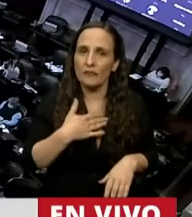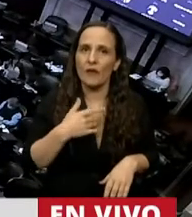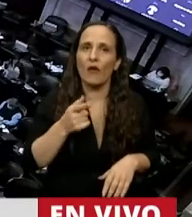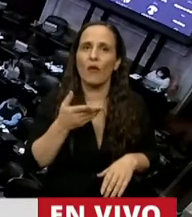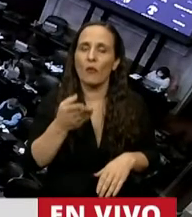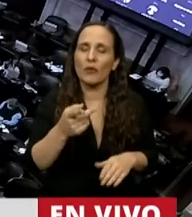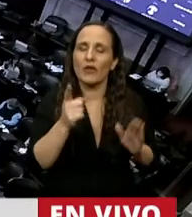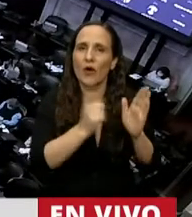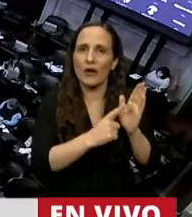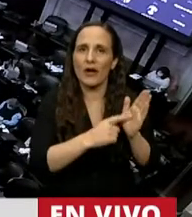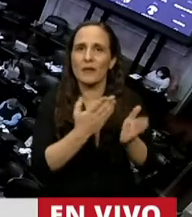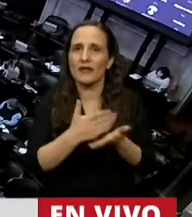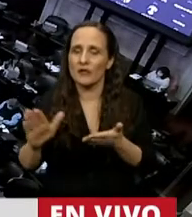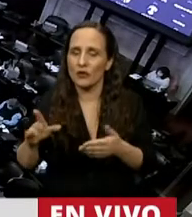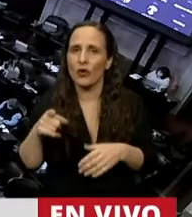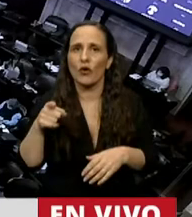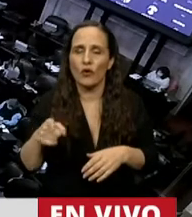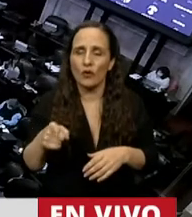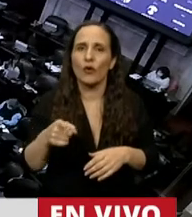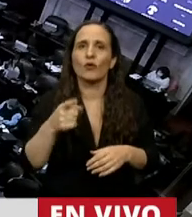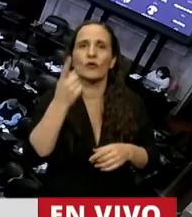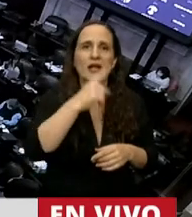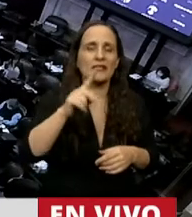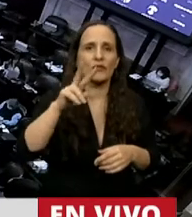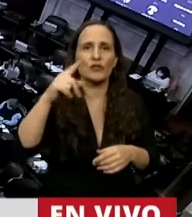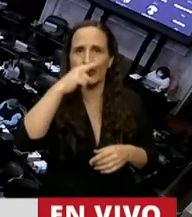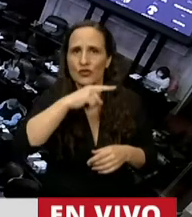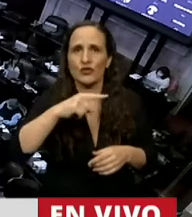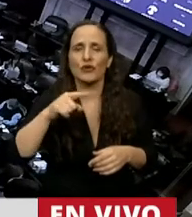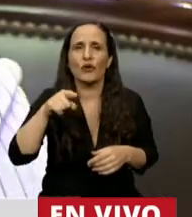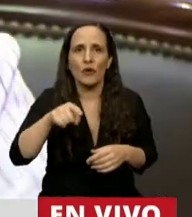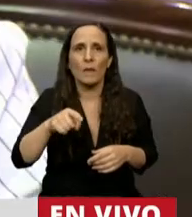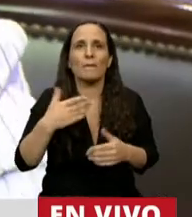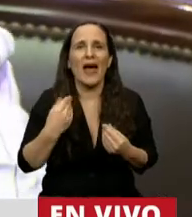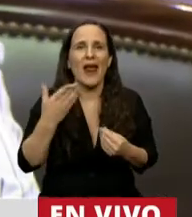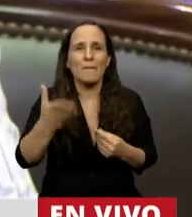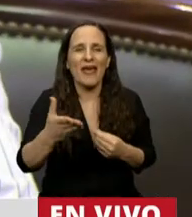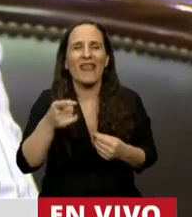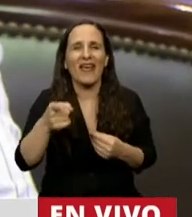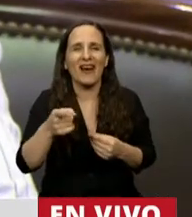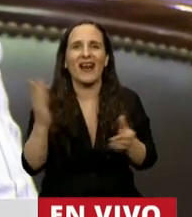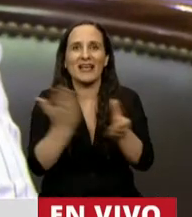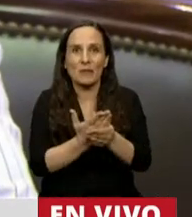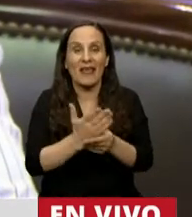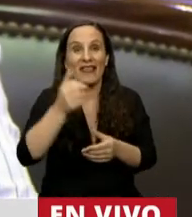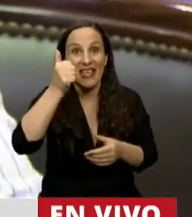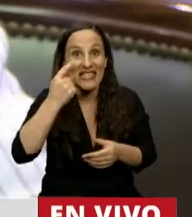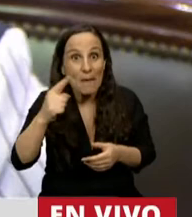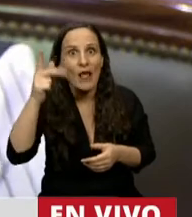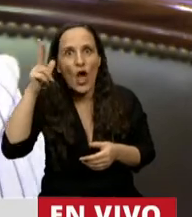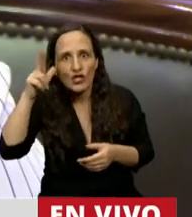reglamento en virtud del inciso décimo del 127 para solicitar el tratamiento del expediente 6